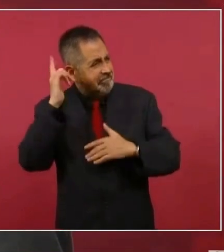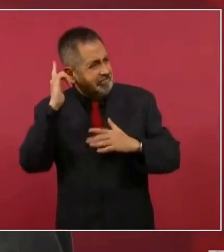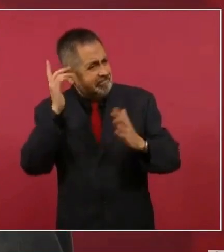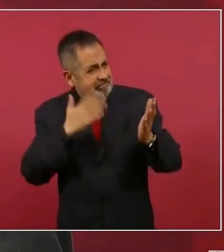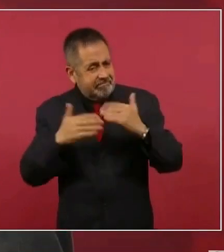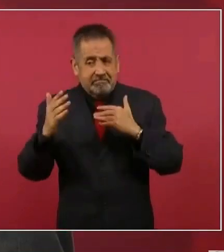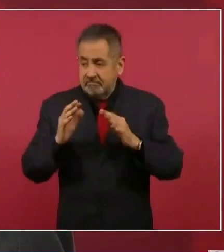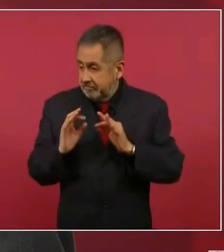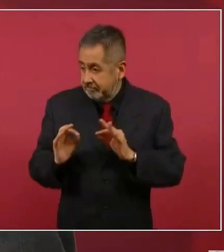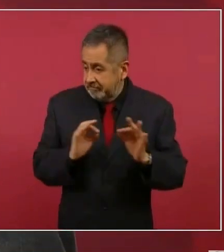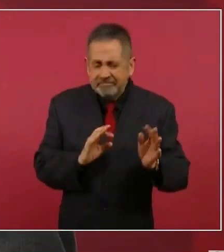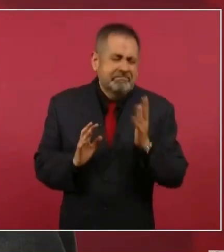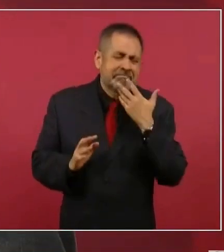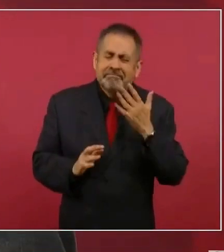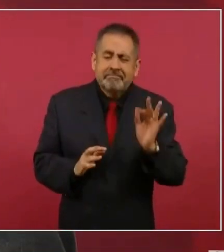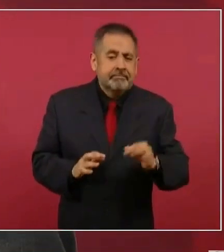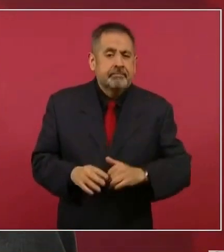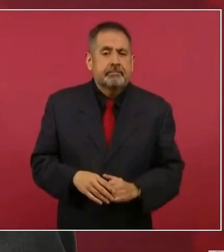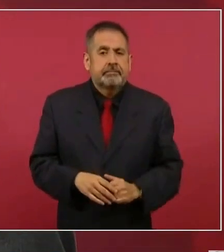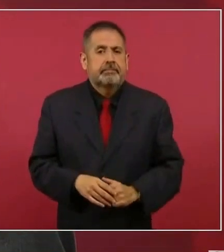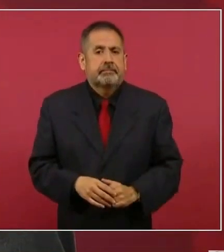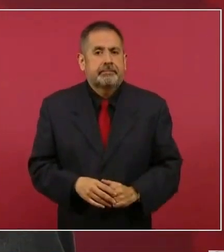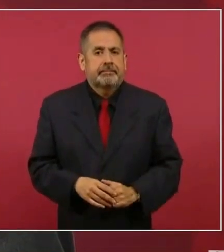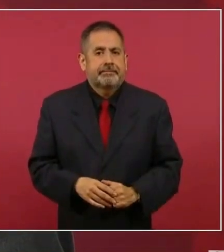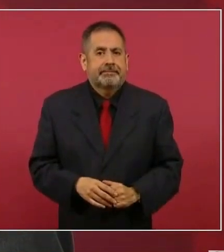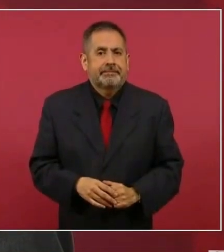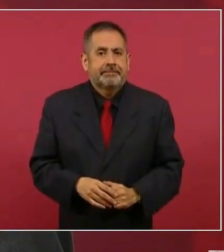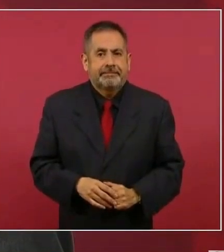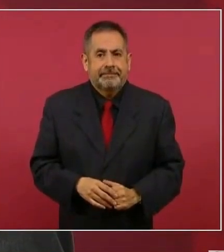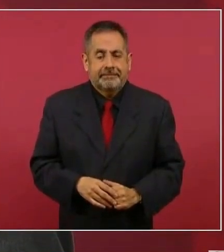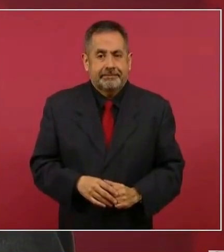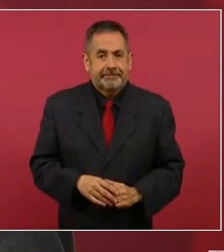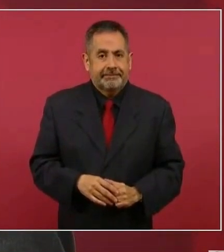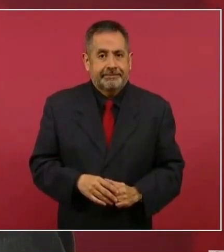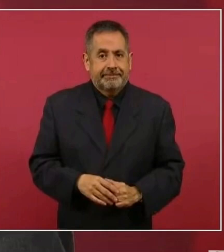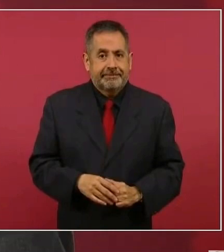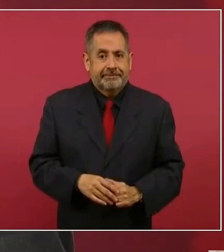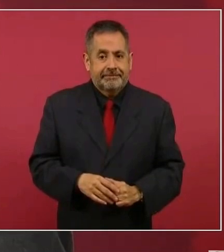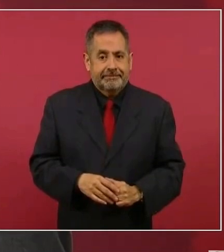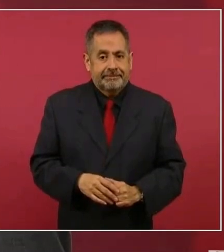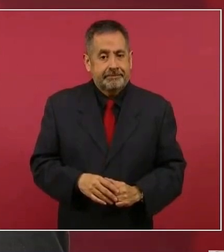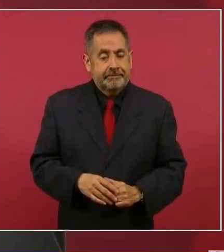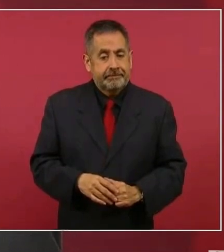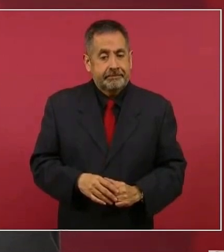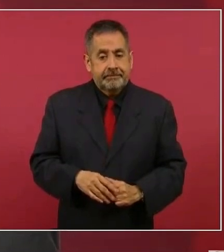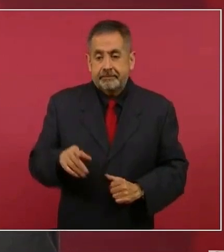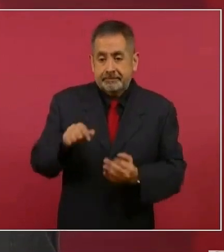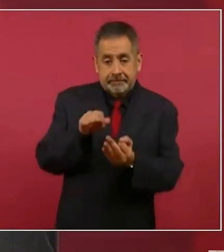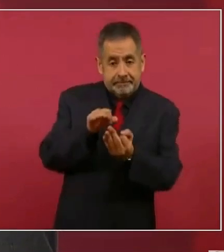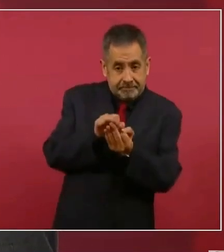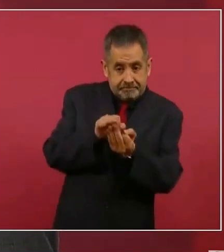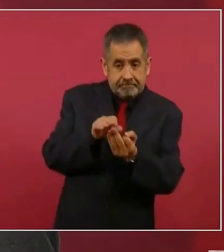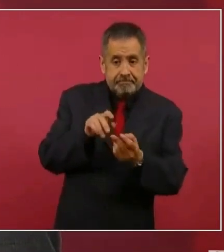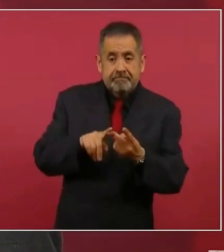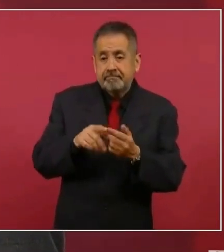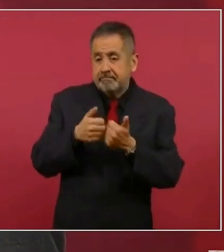y panes y tamales,